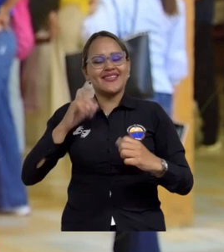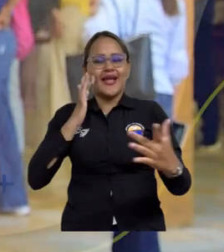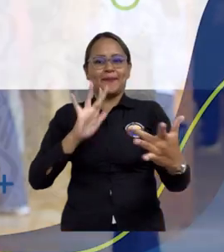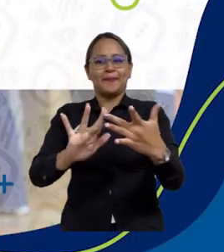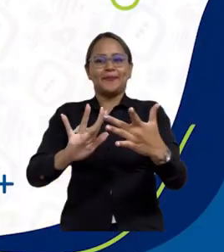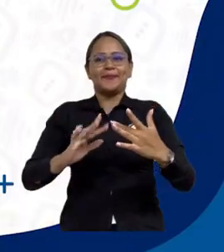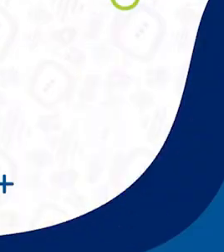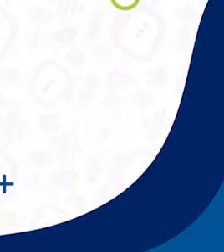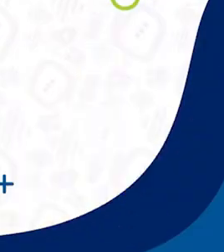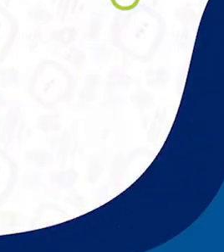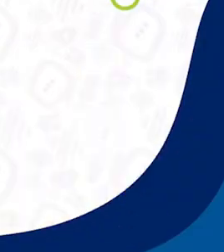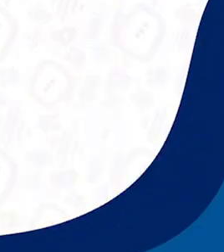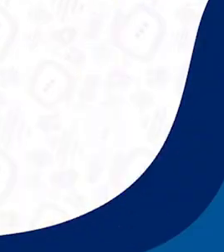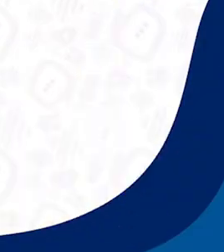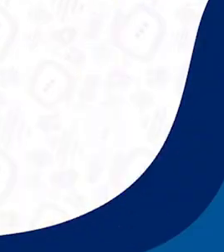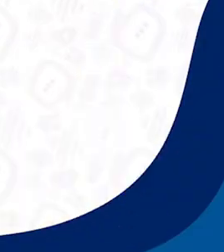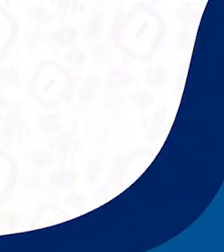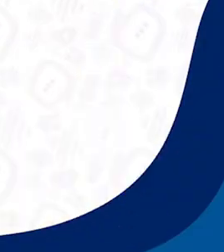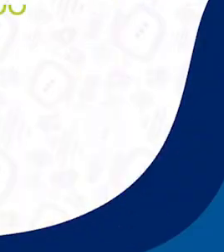las acciones como tal.